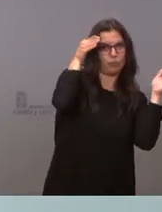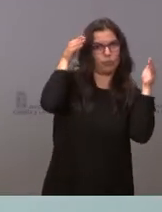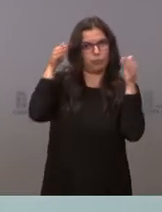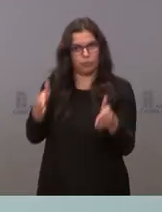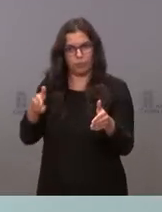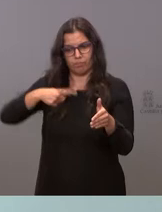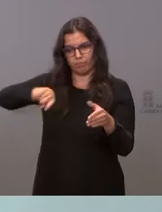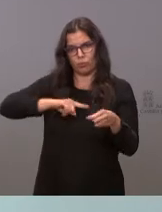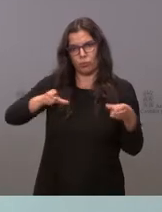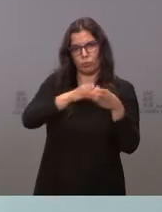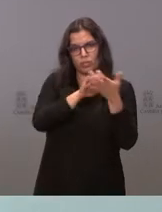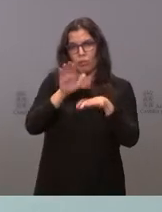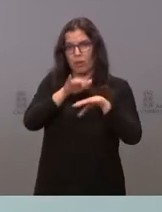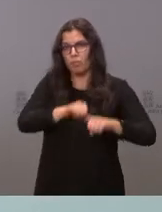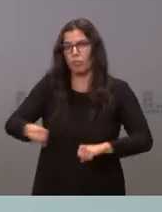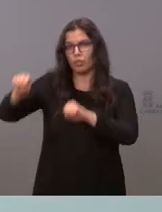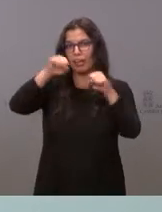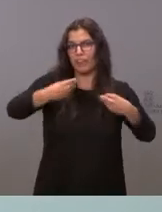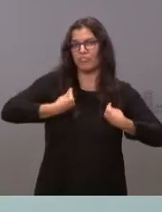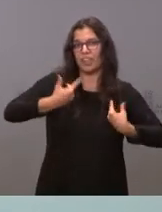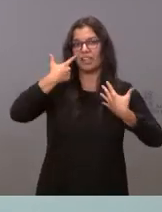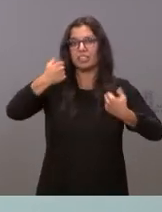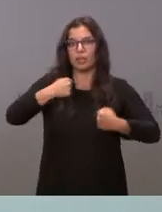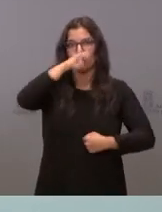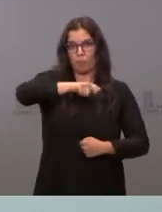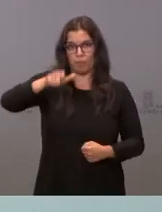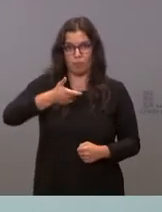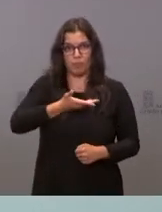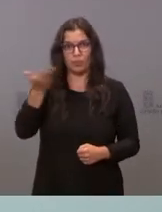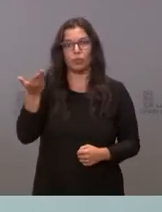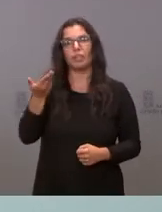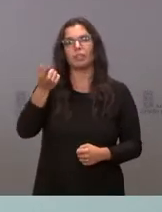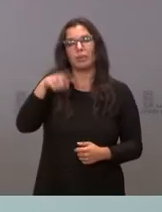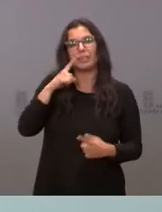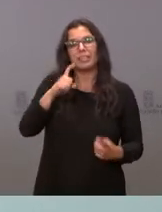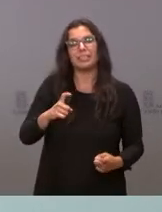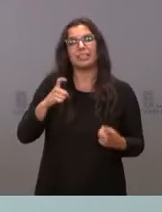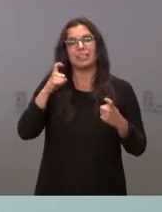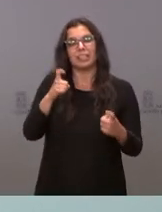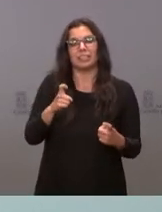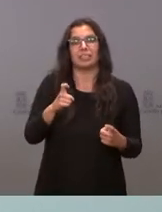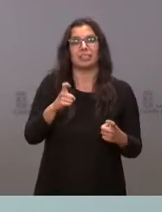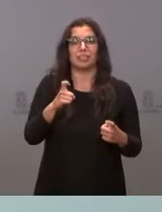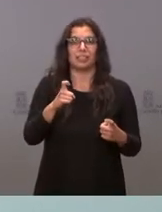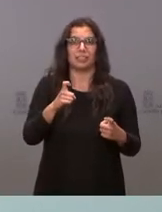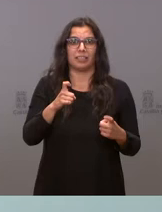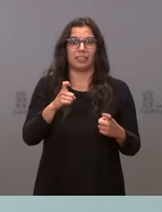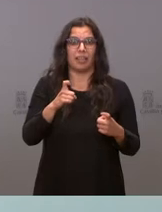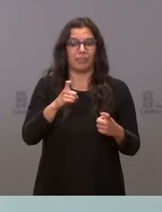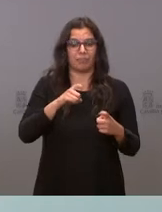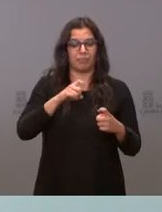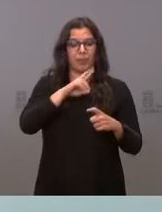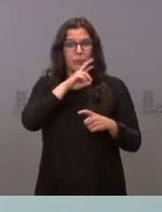en la protección de la vida y la salud de las personas, y en mantener, en lo posible, también el pulso de la actividad